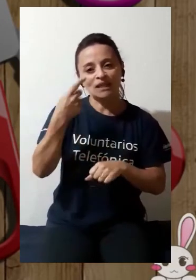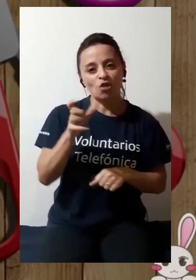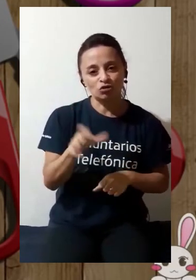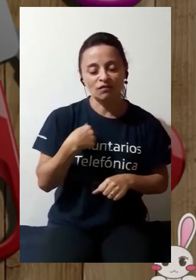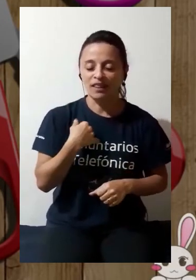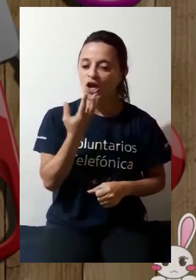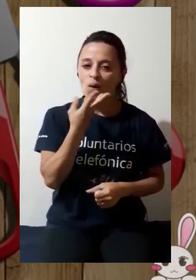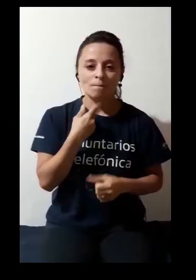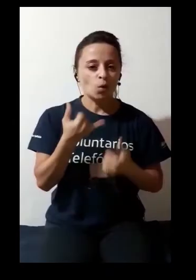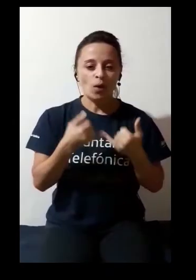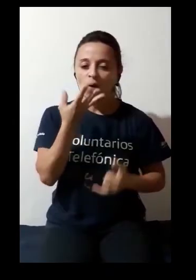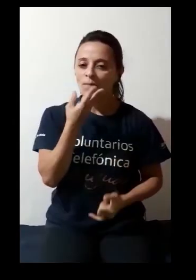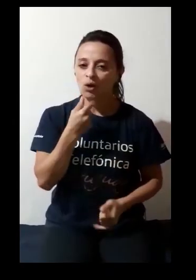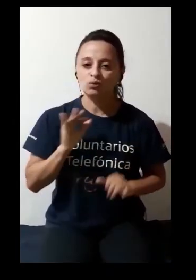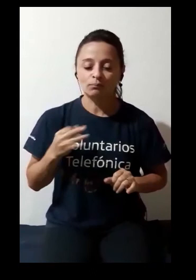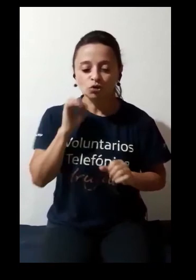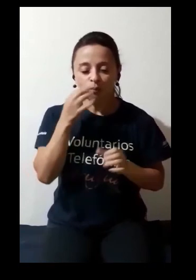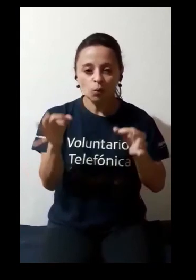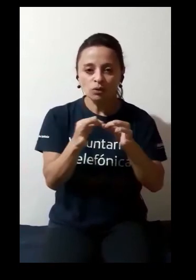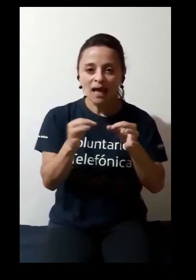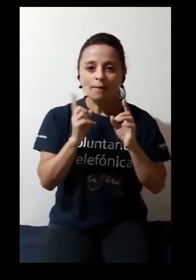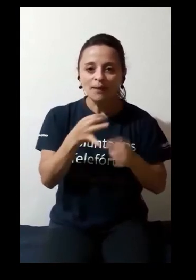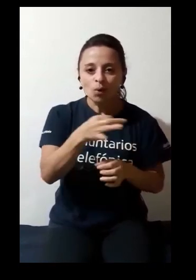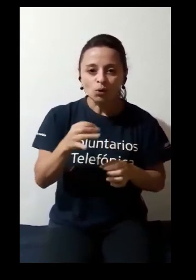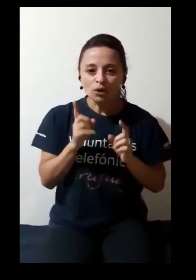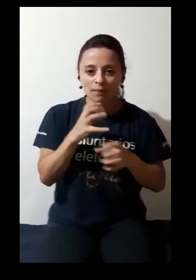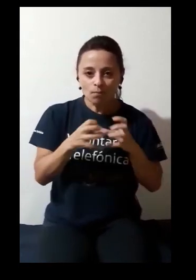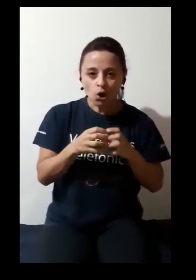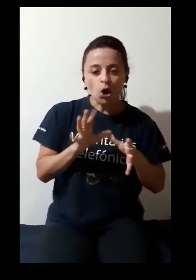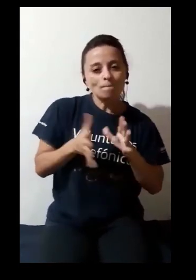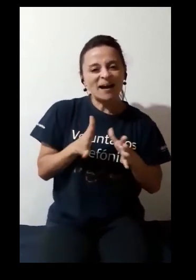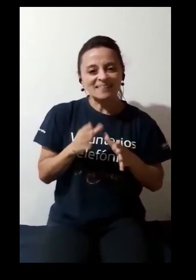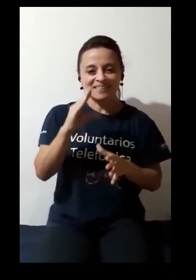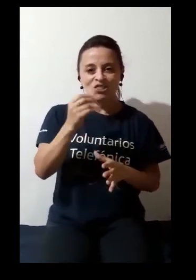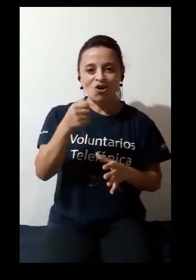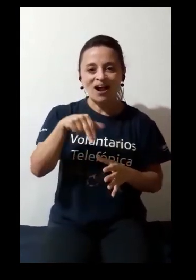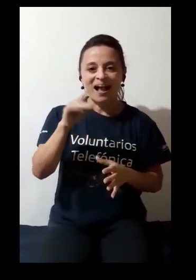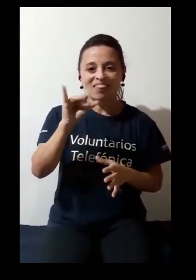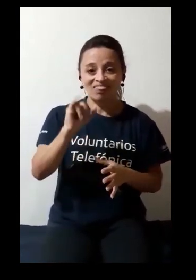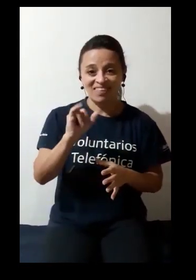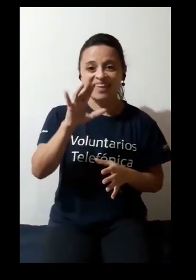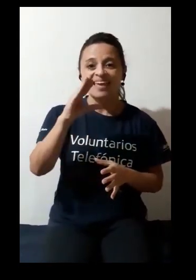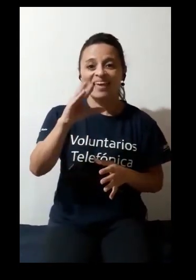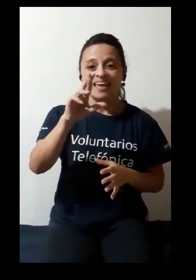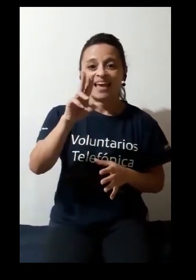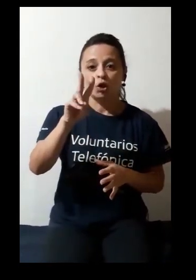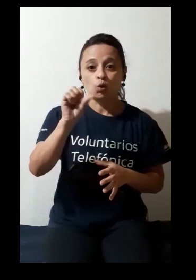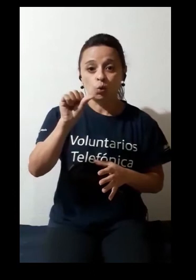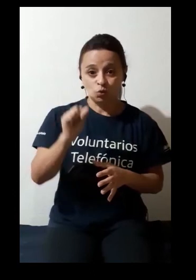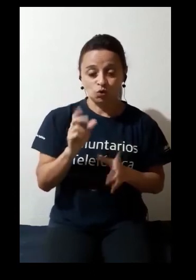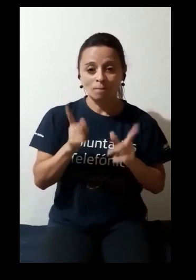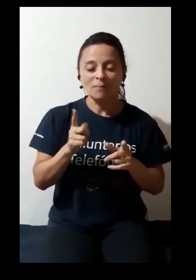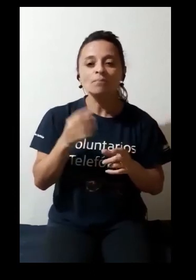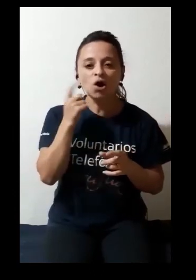los botones del mismo color. Similar a este juego tienen el famoso Candy Crush. Donde lo que tenemos que hacer es unir caramelos de los